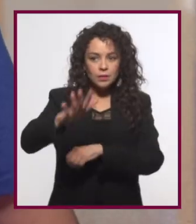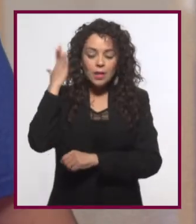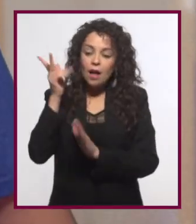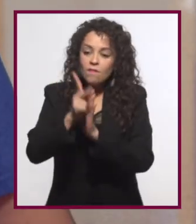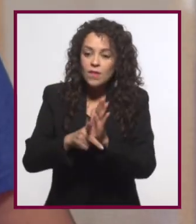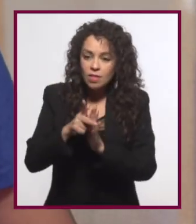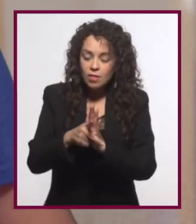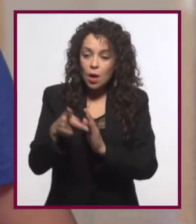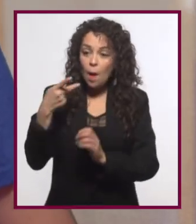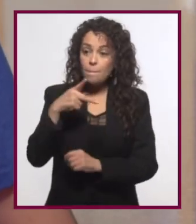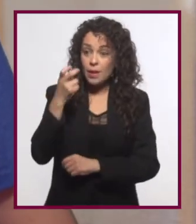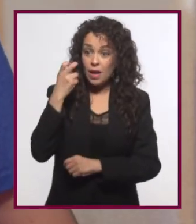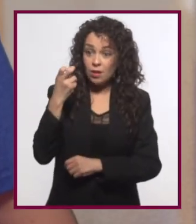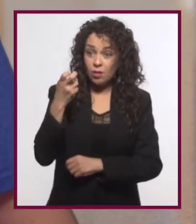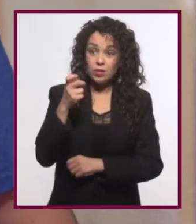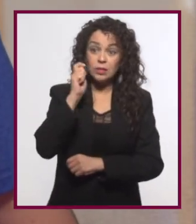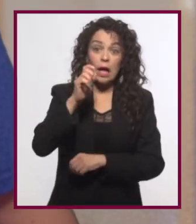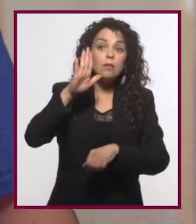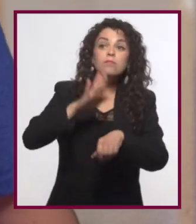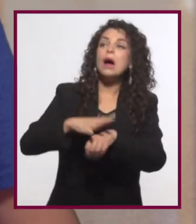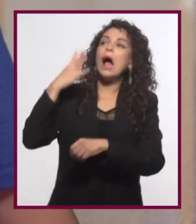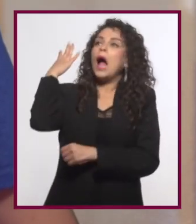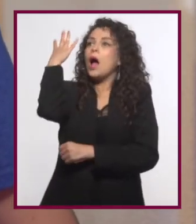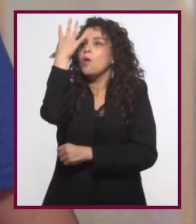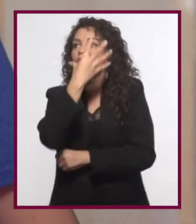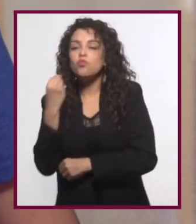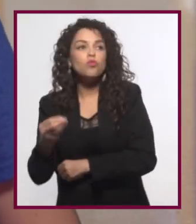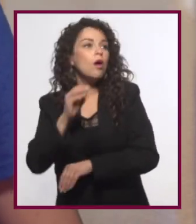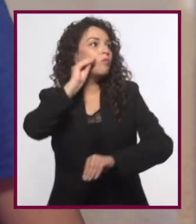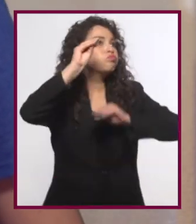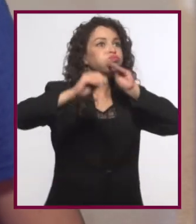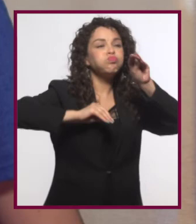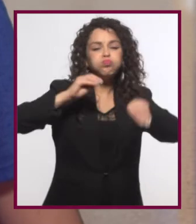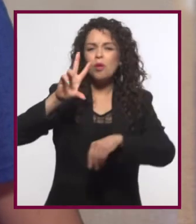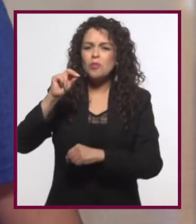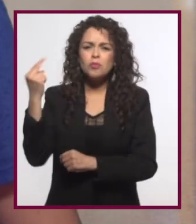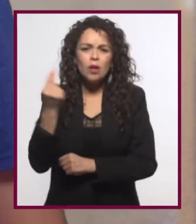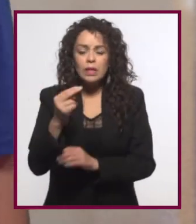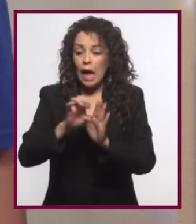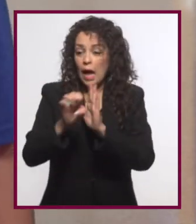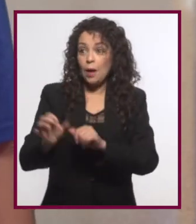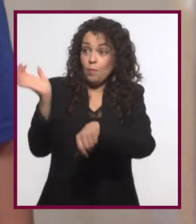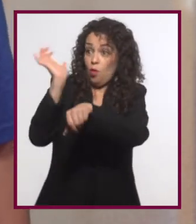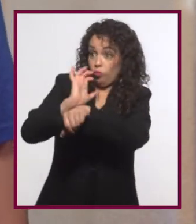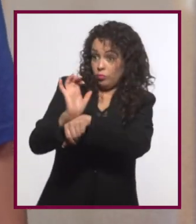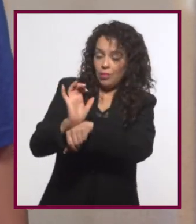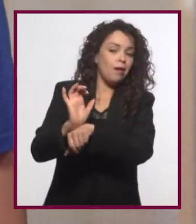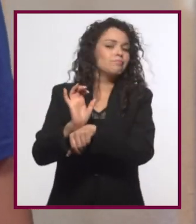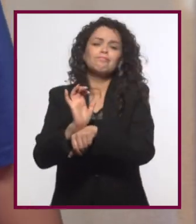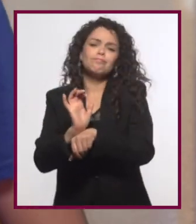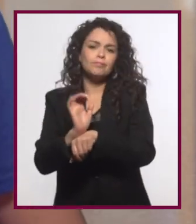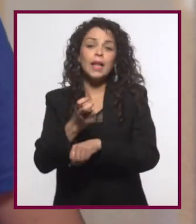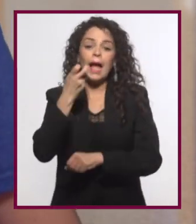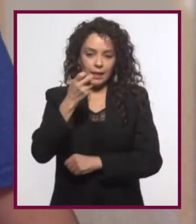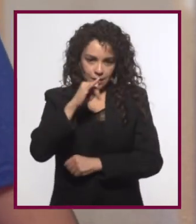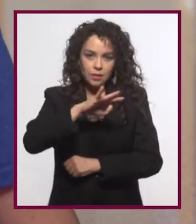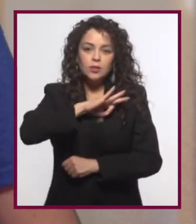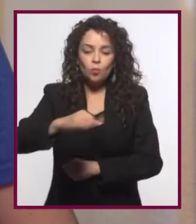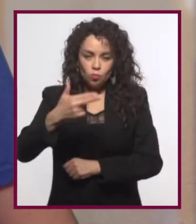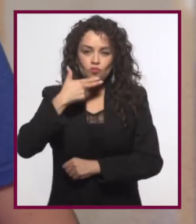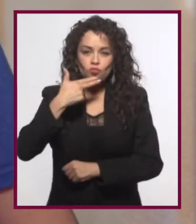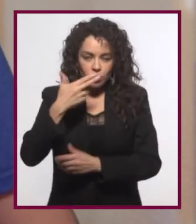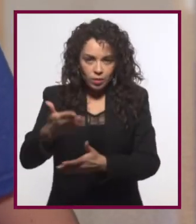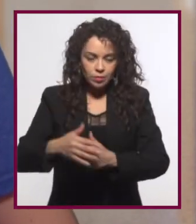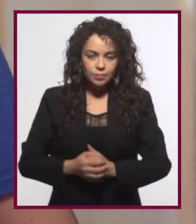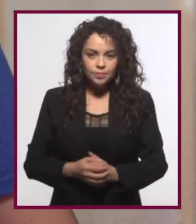Pero, como la finalidad del videoblog no es ser lo más bello ni tener la mejor edición, como podría hacerlo en el cine, se permiten este